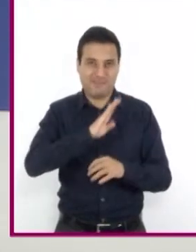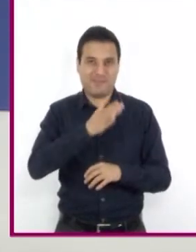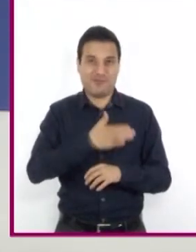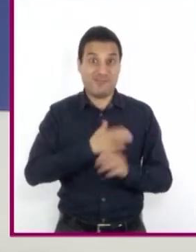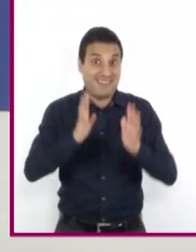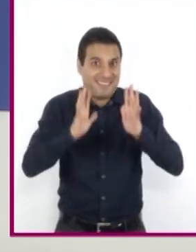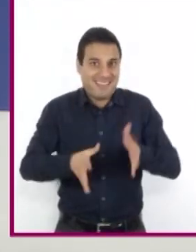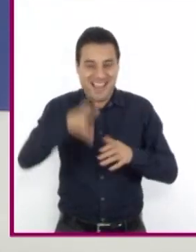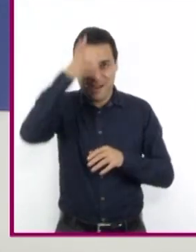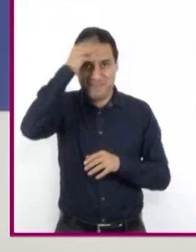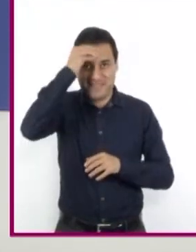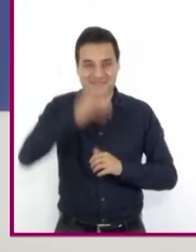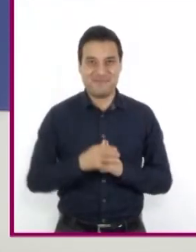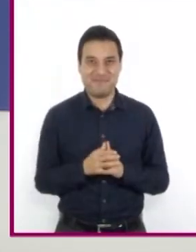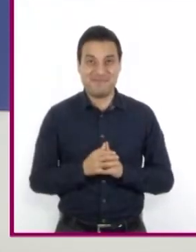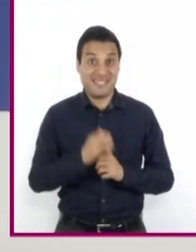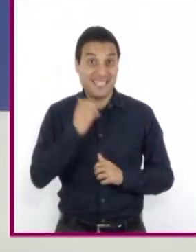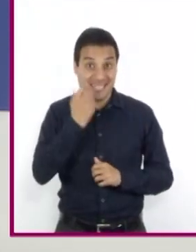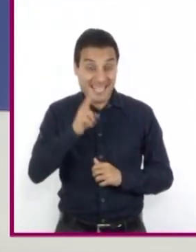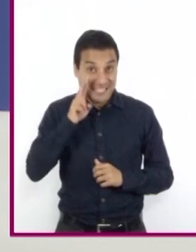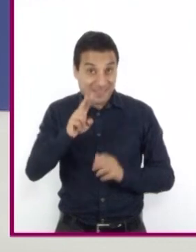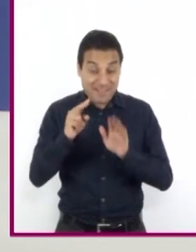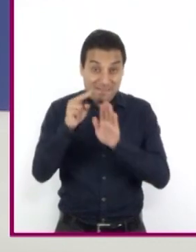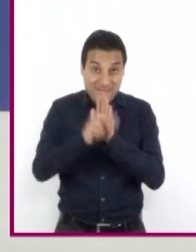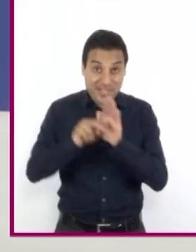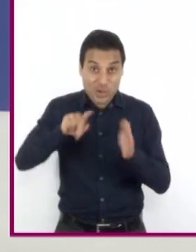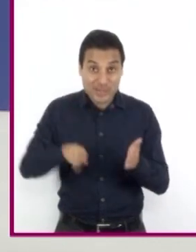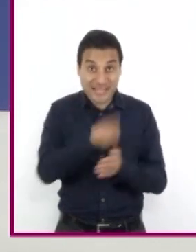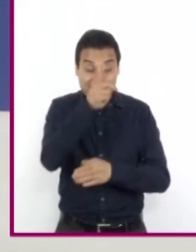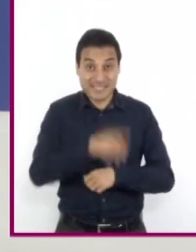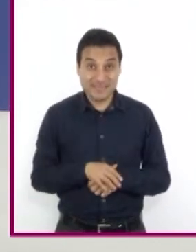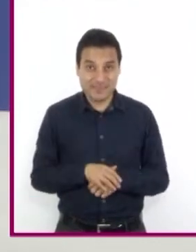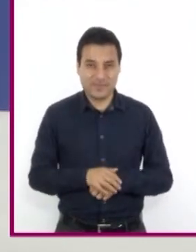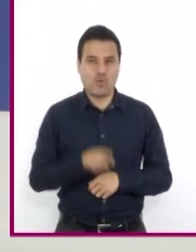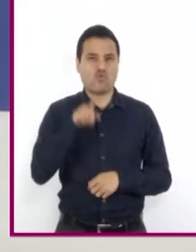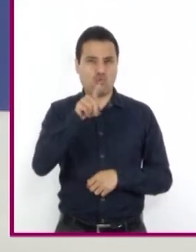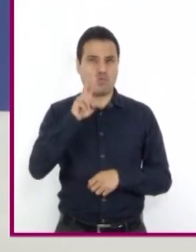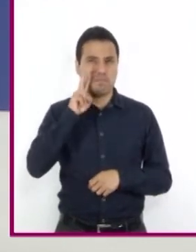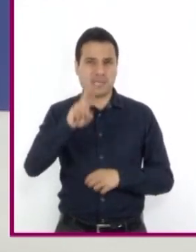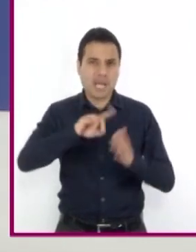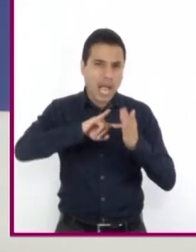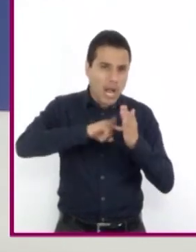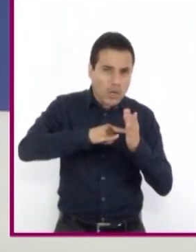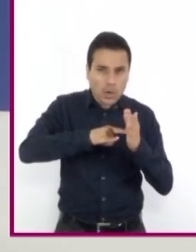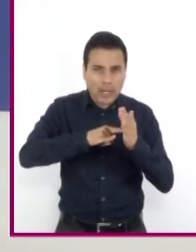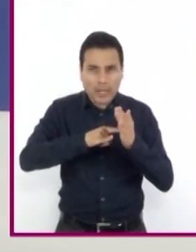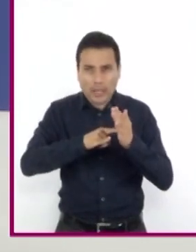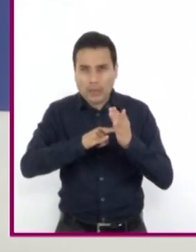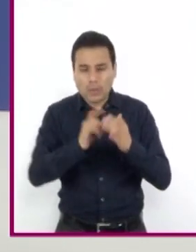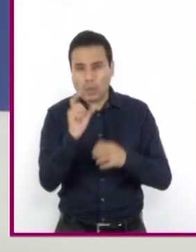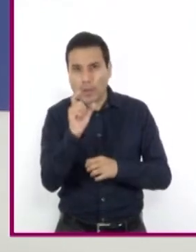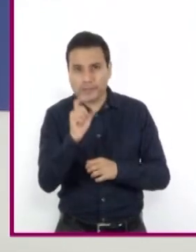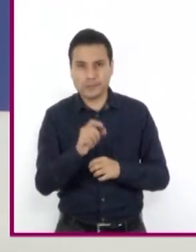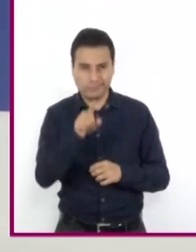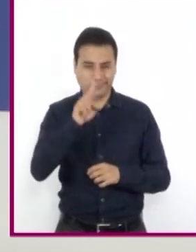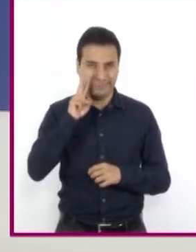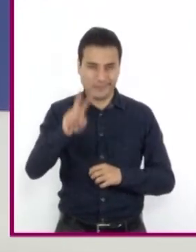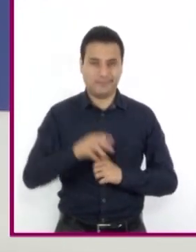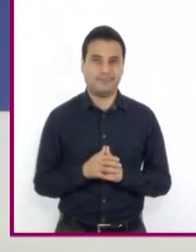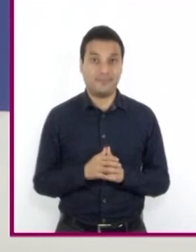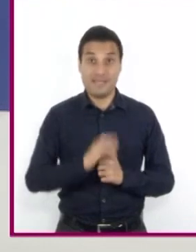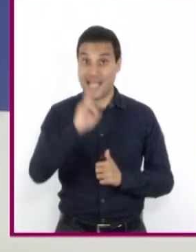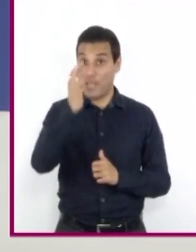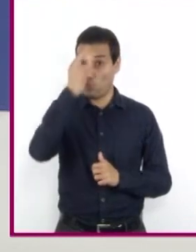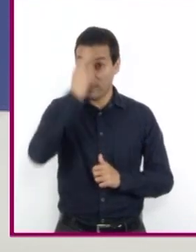juntos. Y si quieren volver a ver la sesión, consulten los horarios de repetición de Aprende en Casa 2. Y recuerden